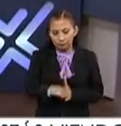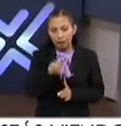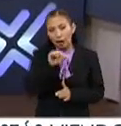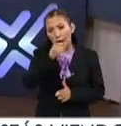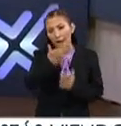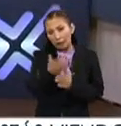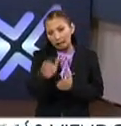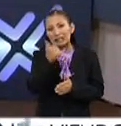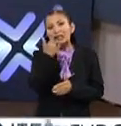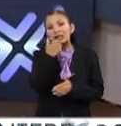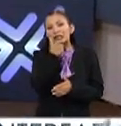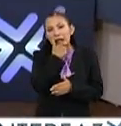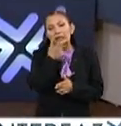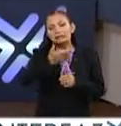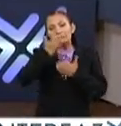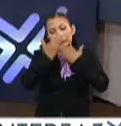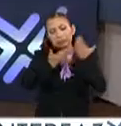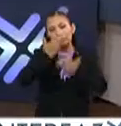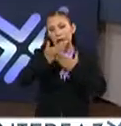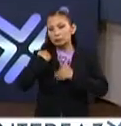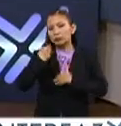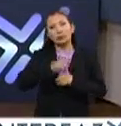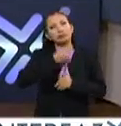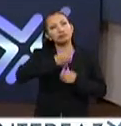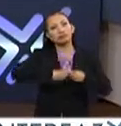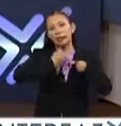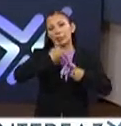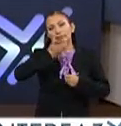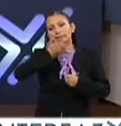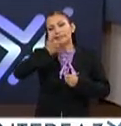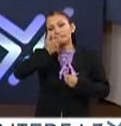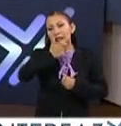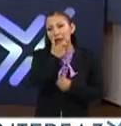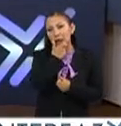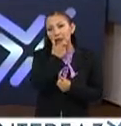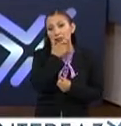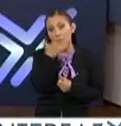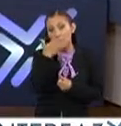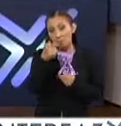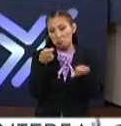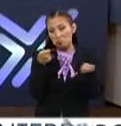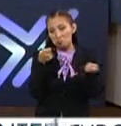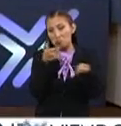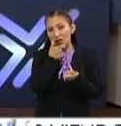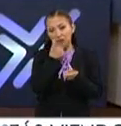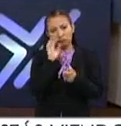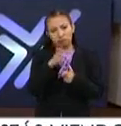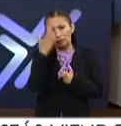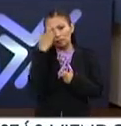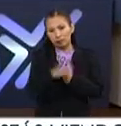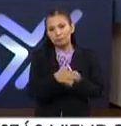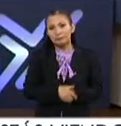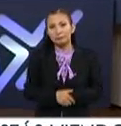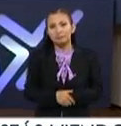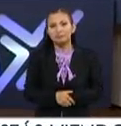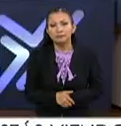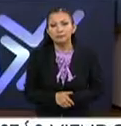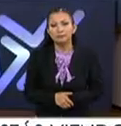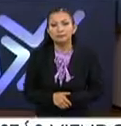Por otra parte, el inglés, pues estar estudiando. Pues toda mi vida llevo estudiando inglés. Tienes un buen dominio del inglés. Sí, bueno, yo diría que sí.